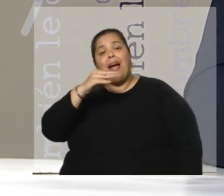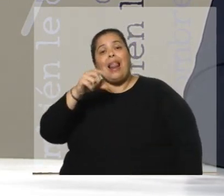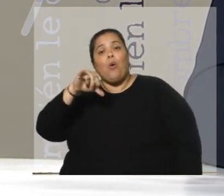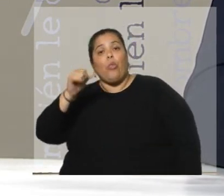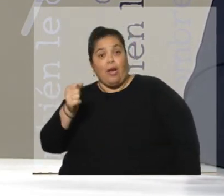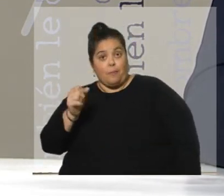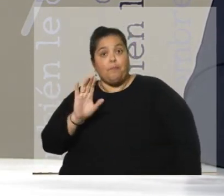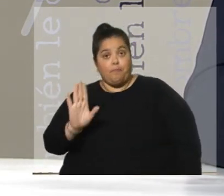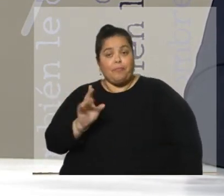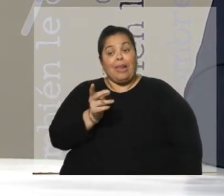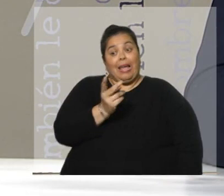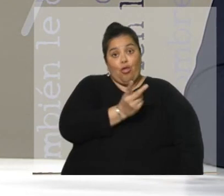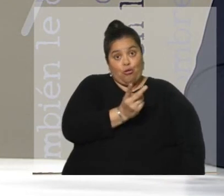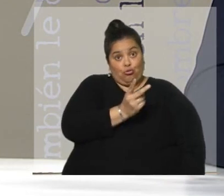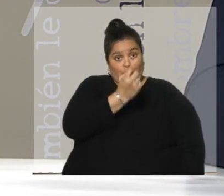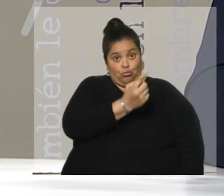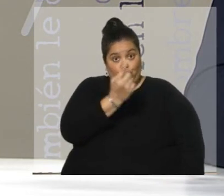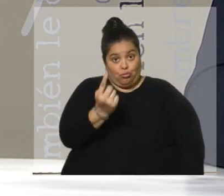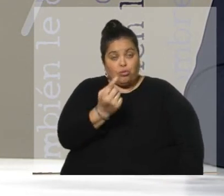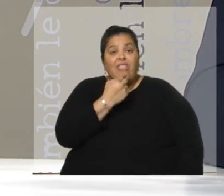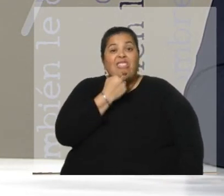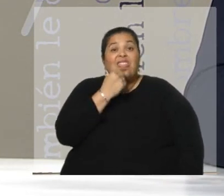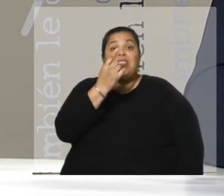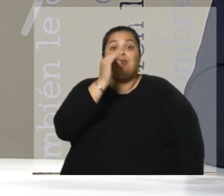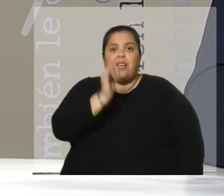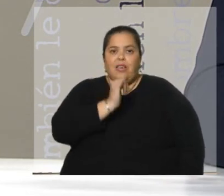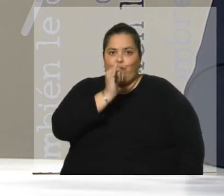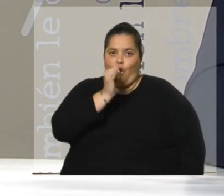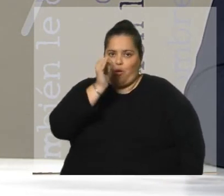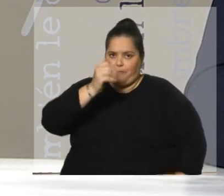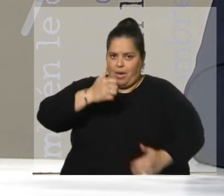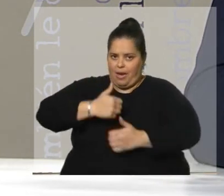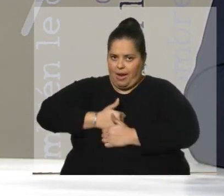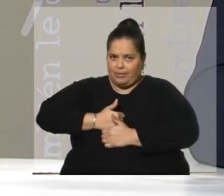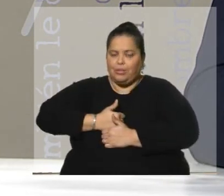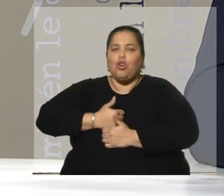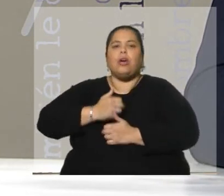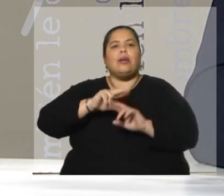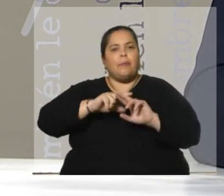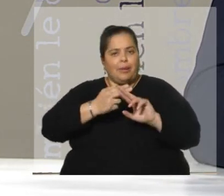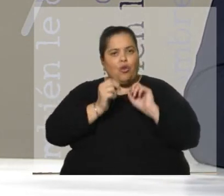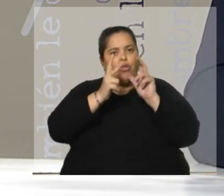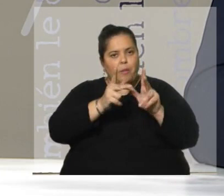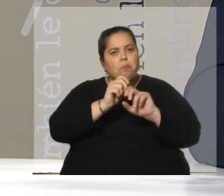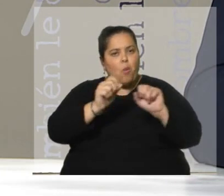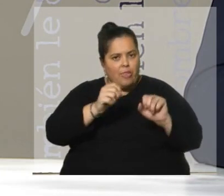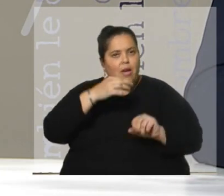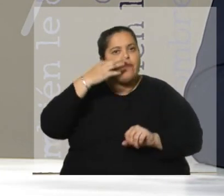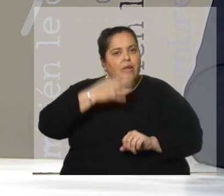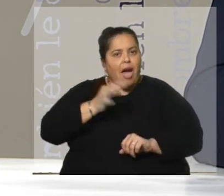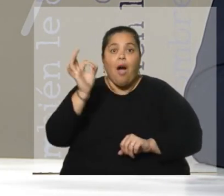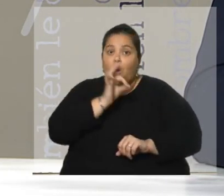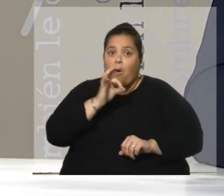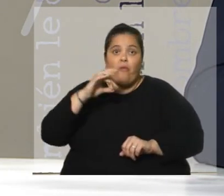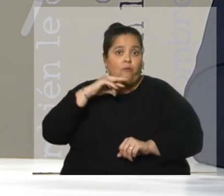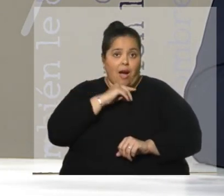según el informe del Ejército, que repito, pueden tener cosas verdaderas o falsas, como pasó con el maestro Julio Castro, que